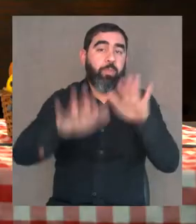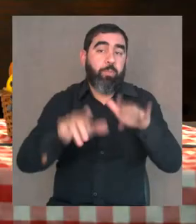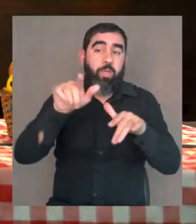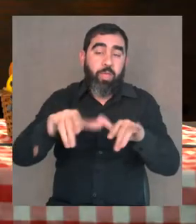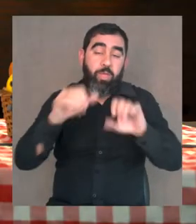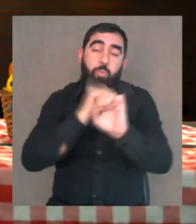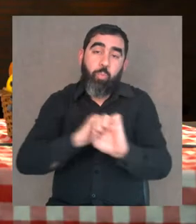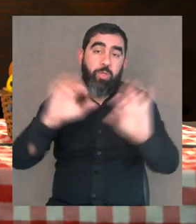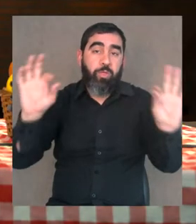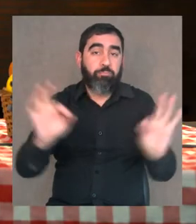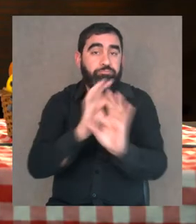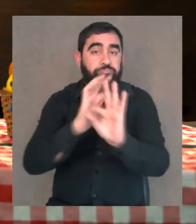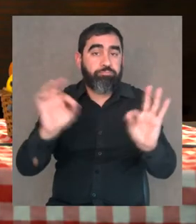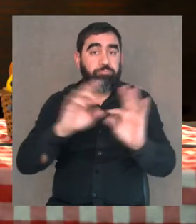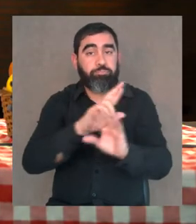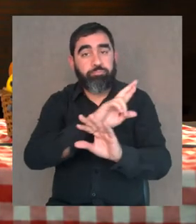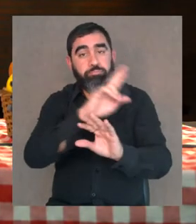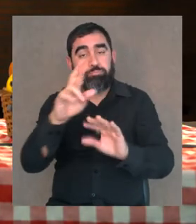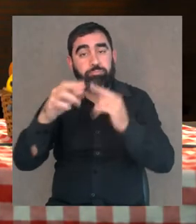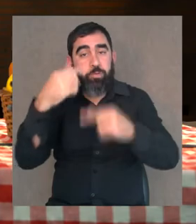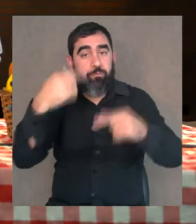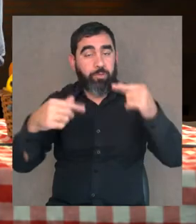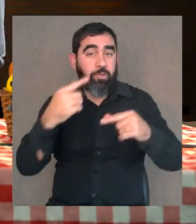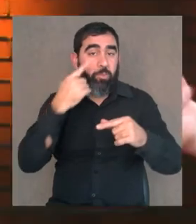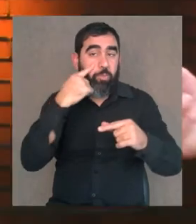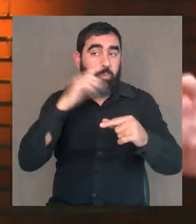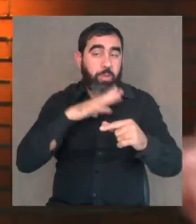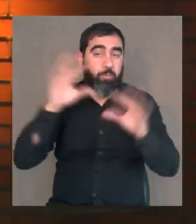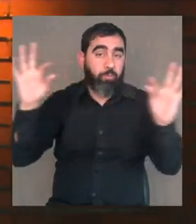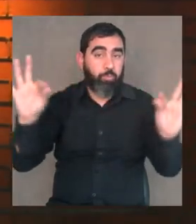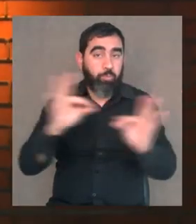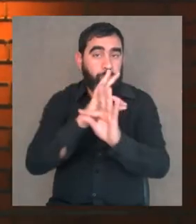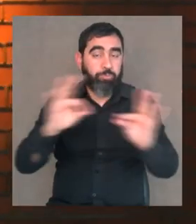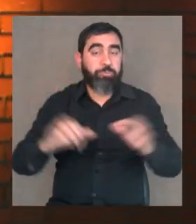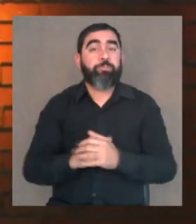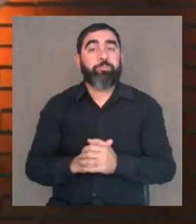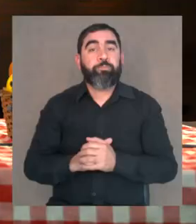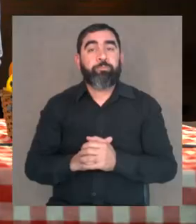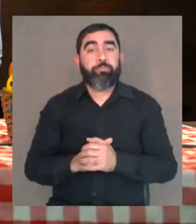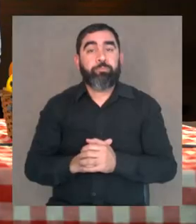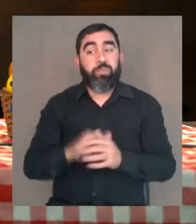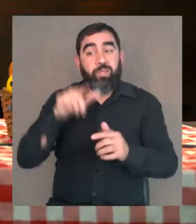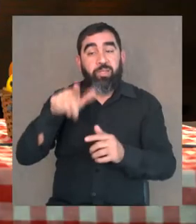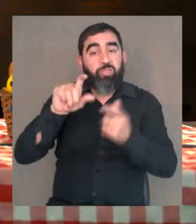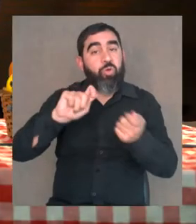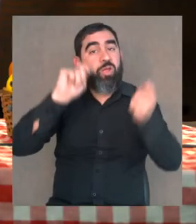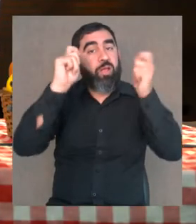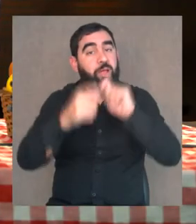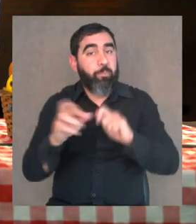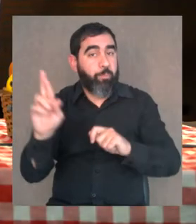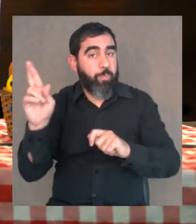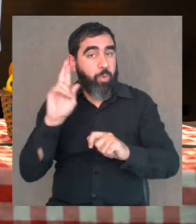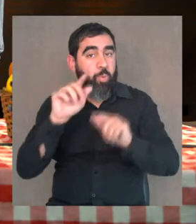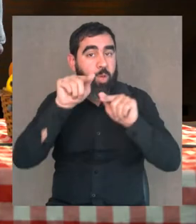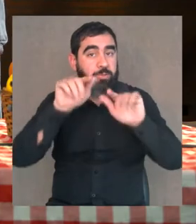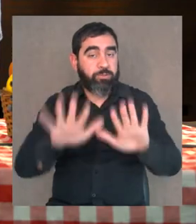Y ya con eso podemos hacer ritmos. A ver, ¿cómo es que lo abrís bien? ¿Mostrá? Con los dedos. Ahí va. Y eso le cambia el sonido.